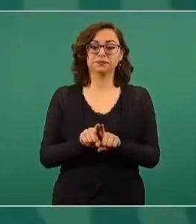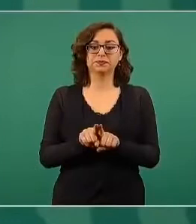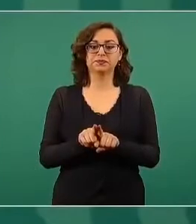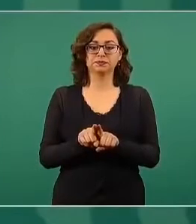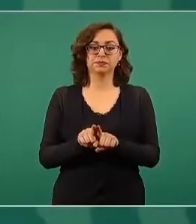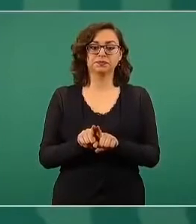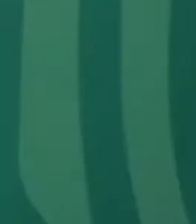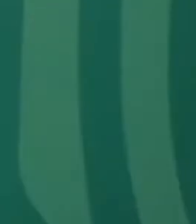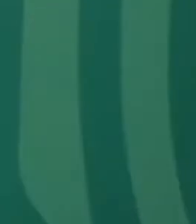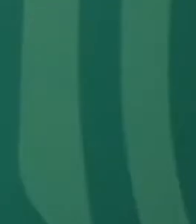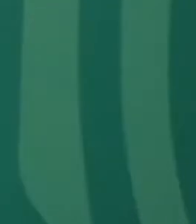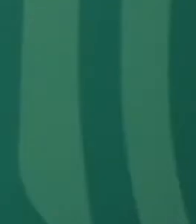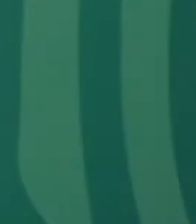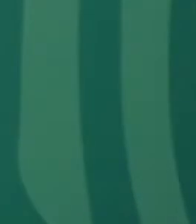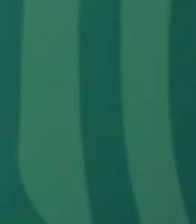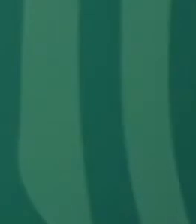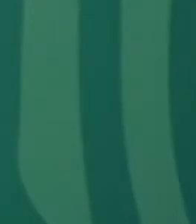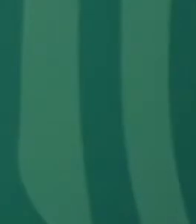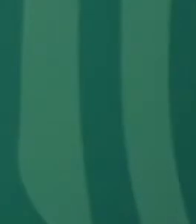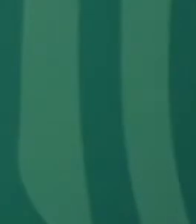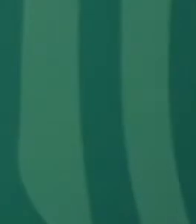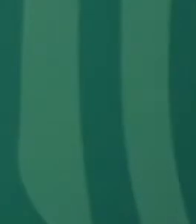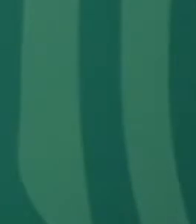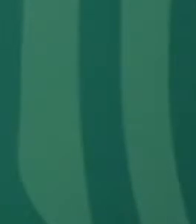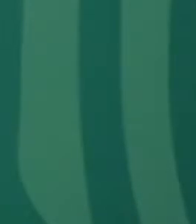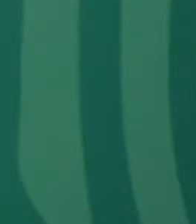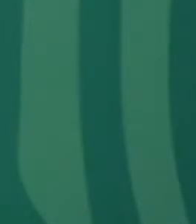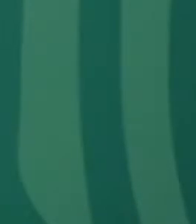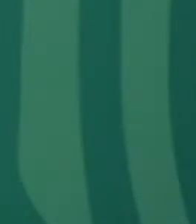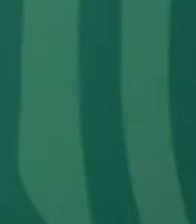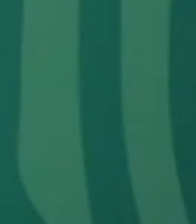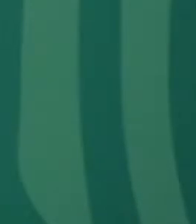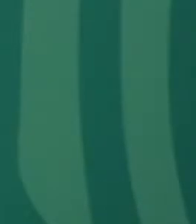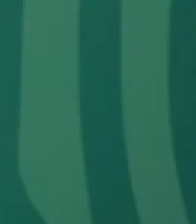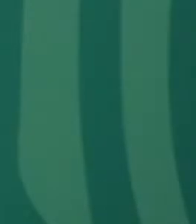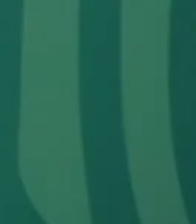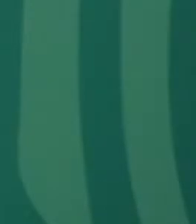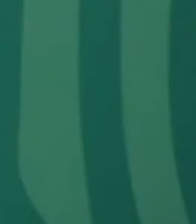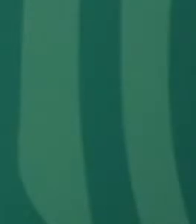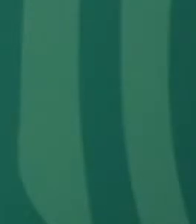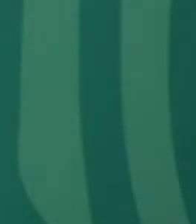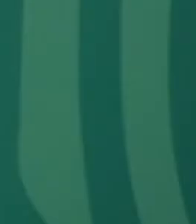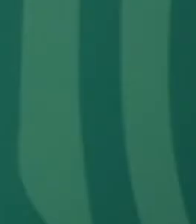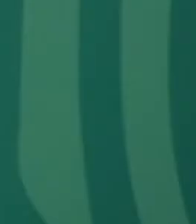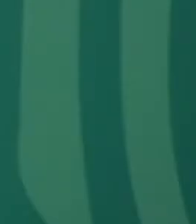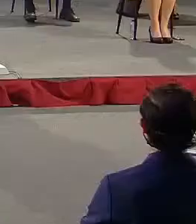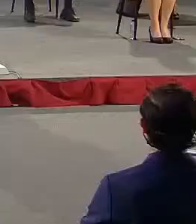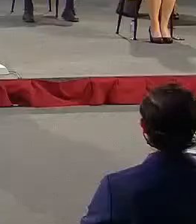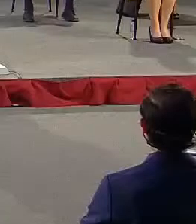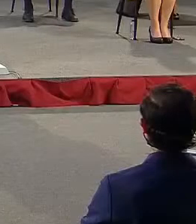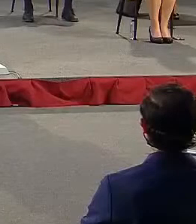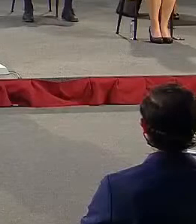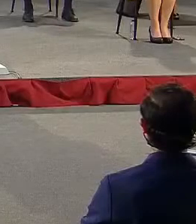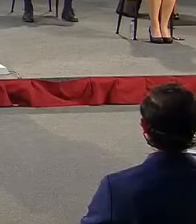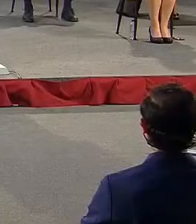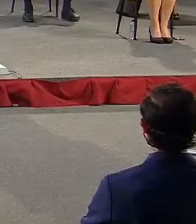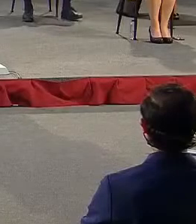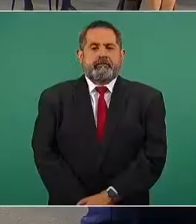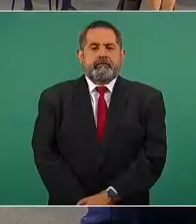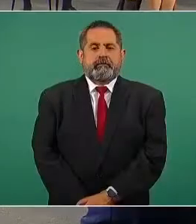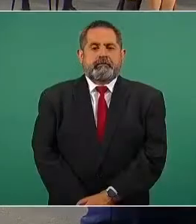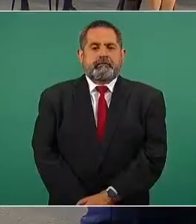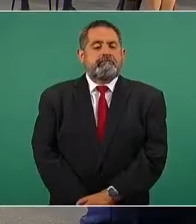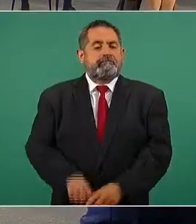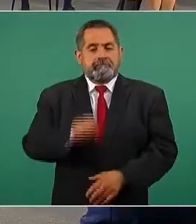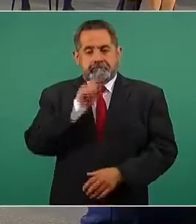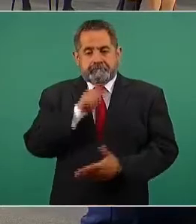es la salud, también ayuda el que se avance en la vacunación a